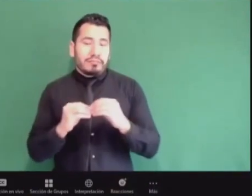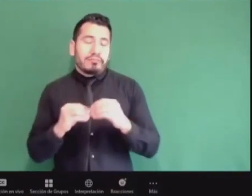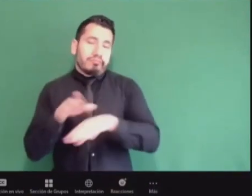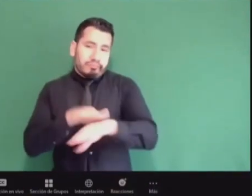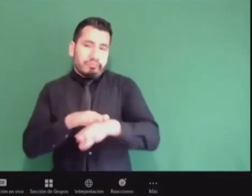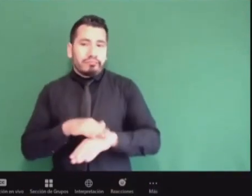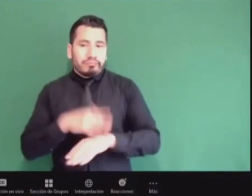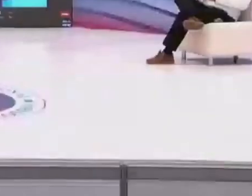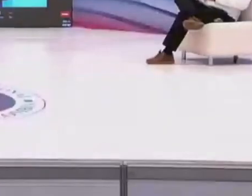para poder salir adelante. ¡Gracias! ¡Gracias! ¡Gracias!